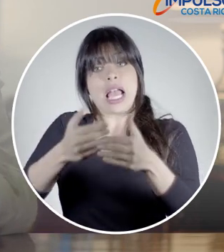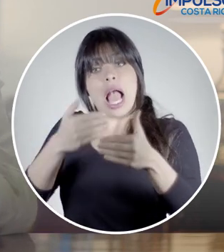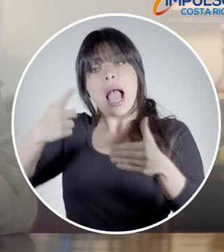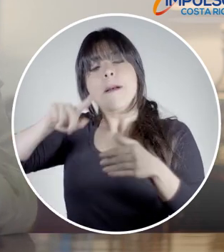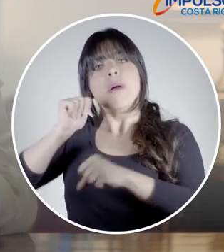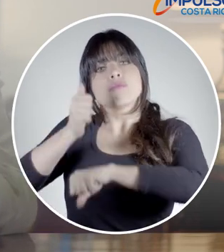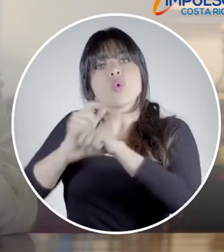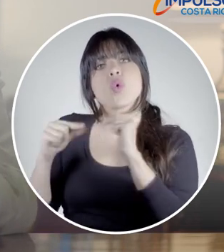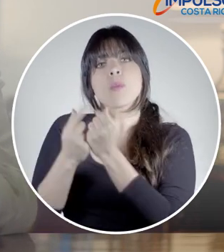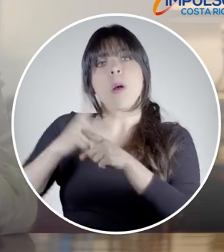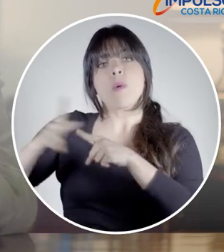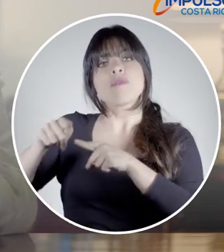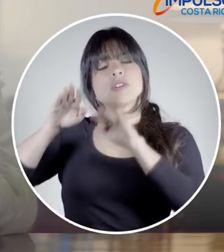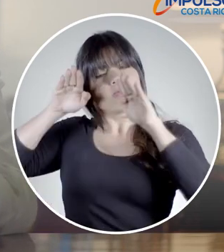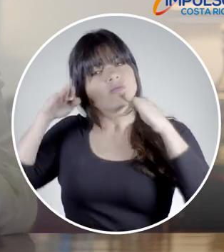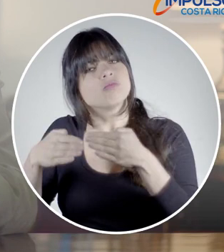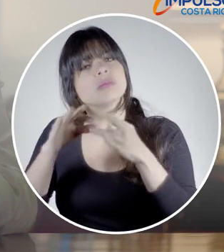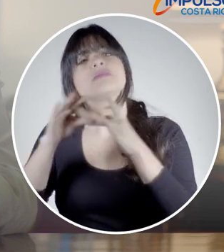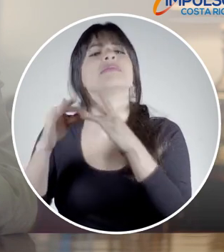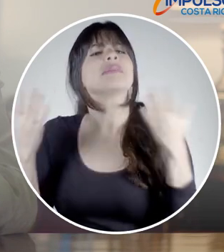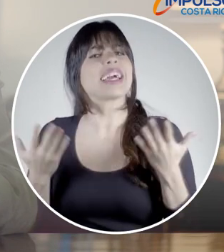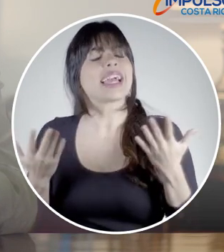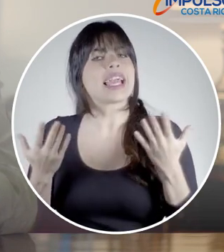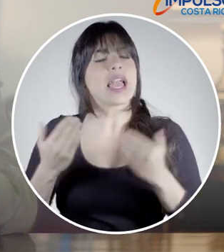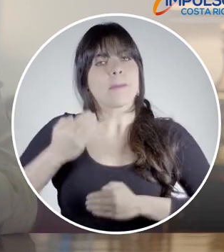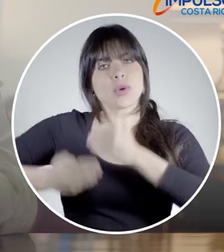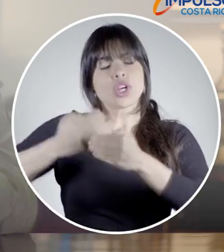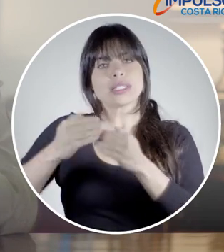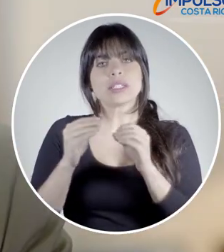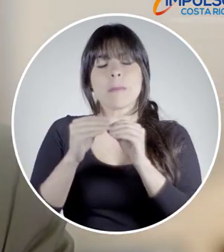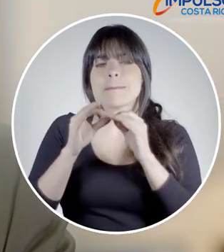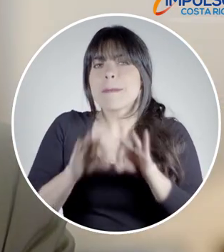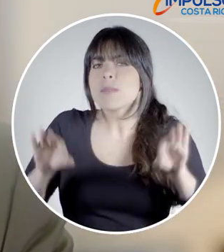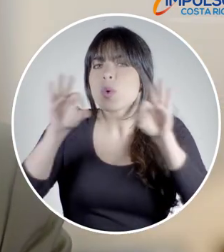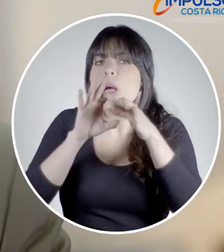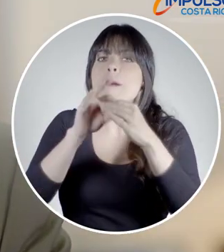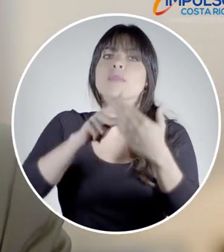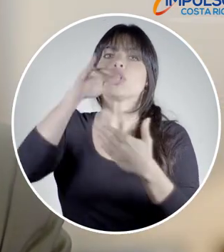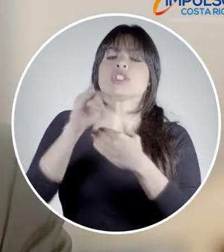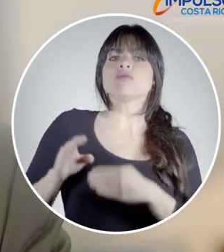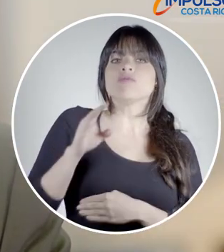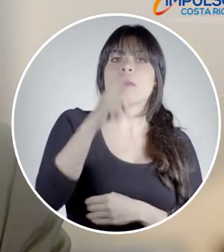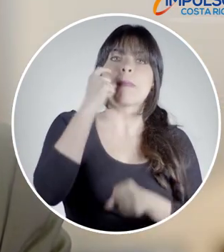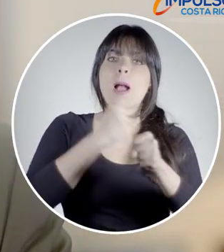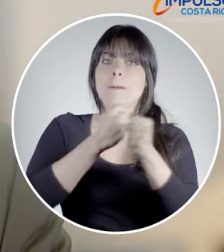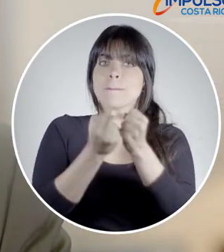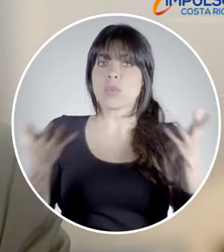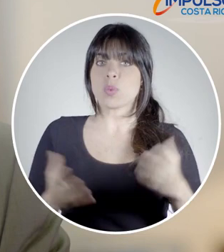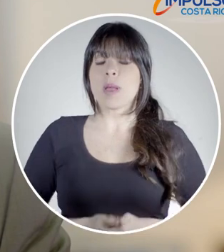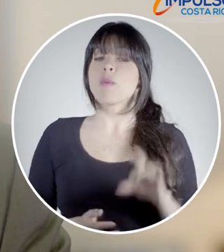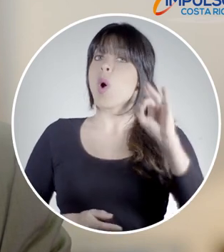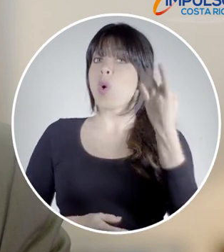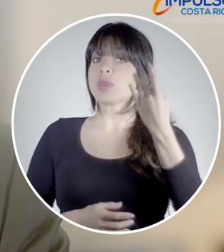antes de fin de año tendrá un grupo de profesionales destinados exclusivamente a la tramitación prioritaria de proyectos de